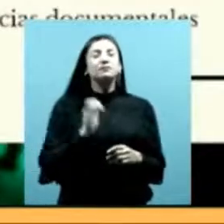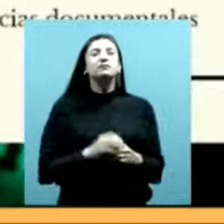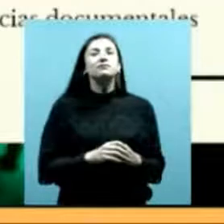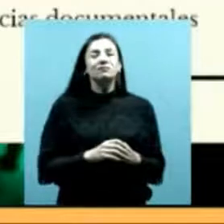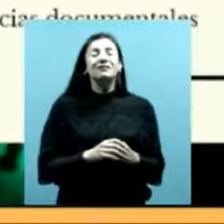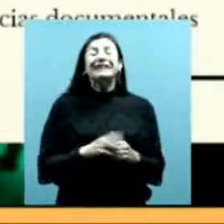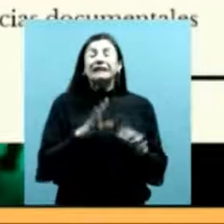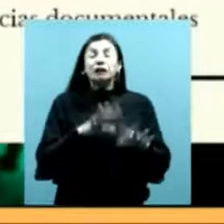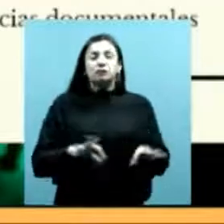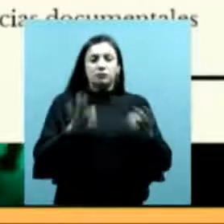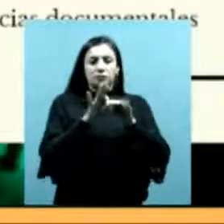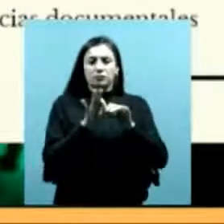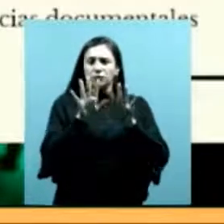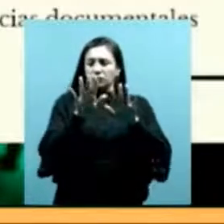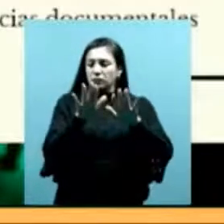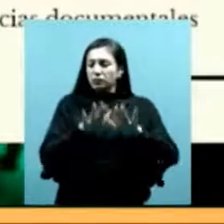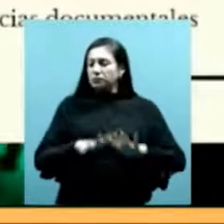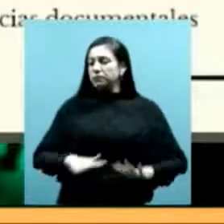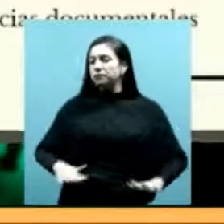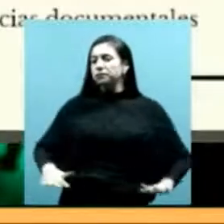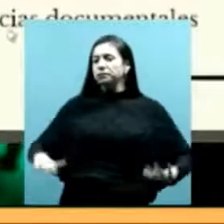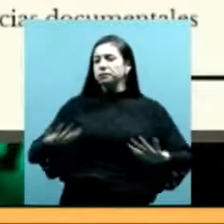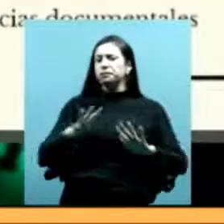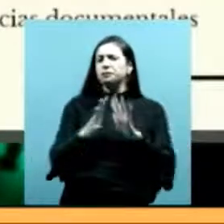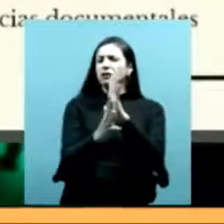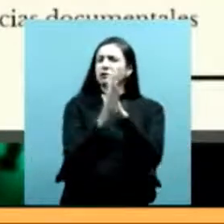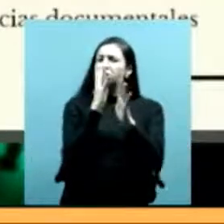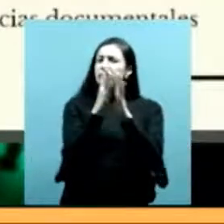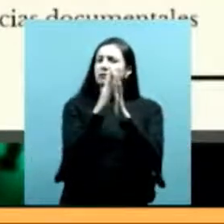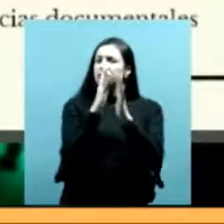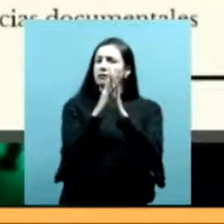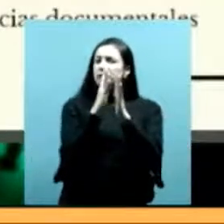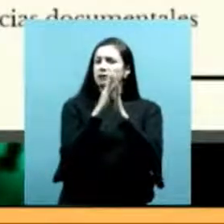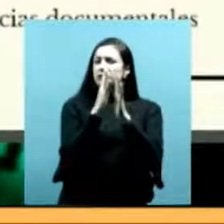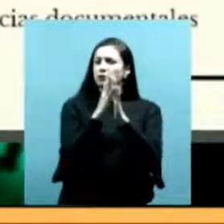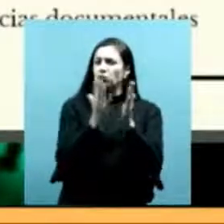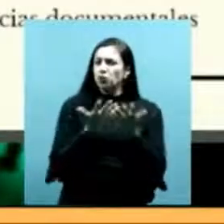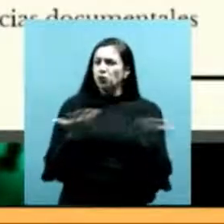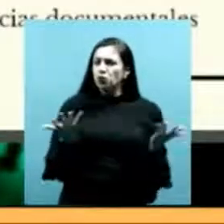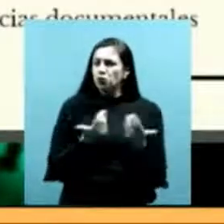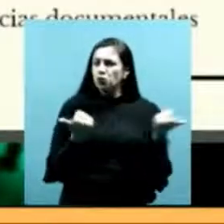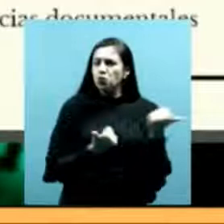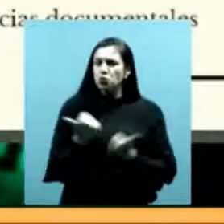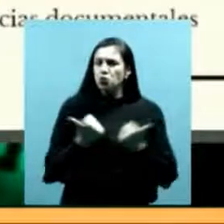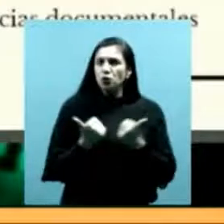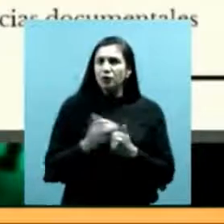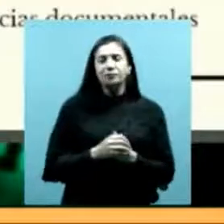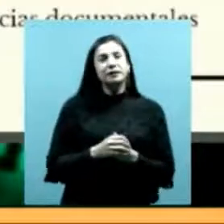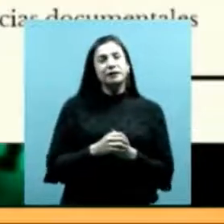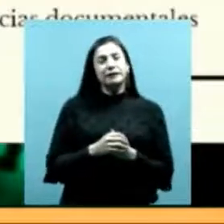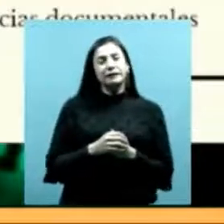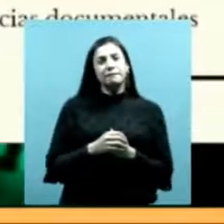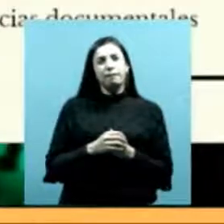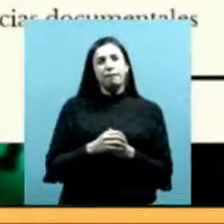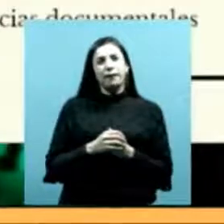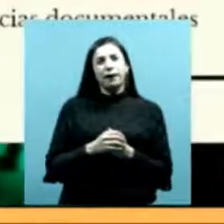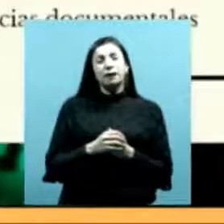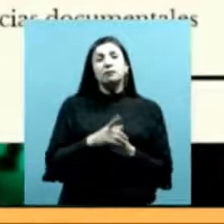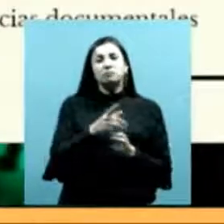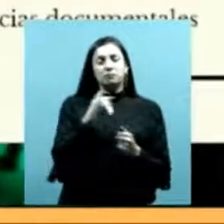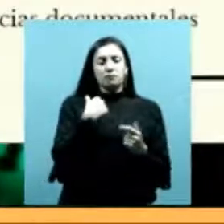información. Entonces, en definitiva, ¿qué esperamos encontrar en el archivo?